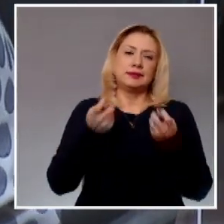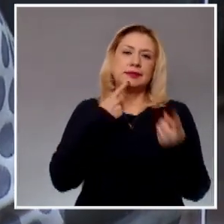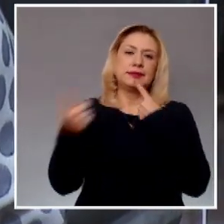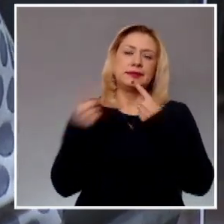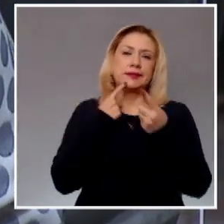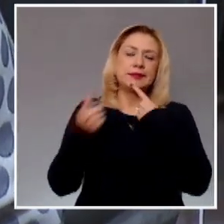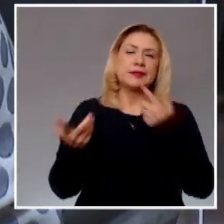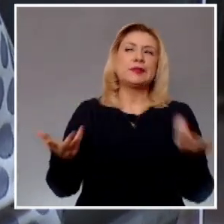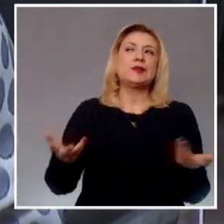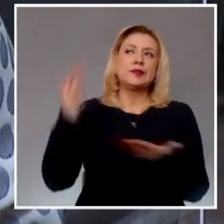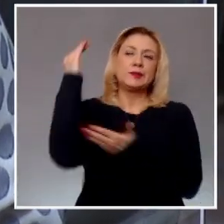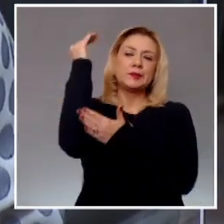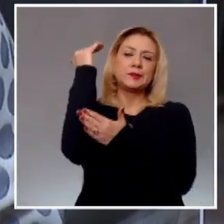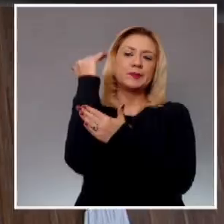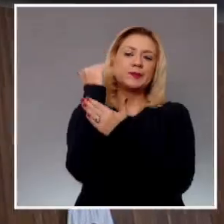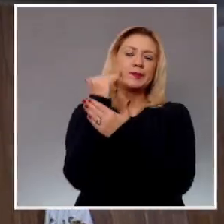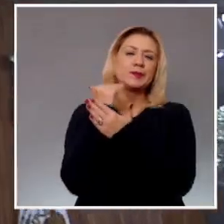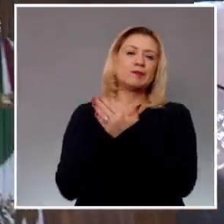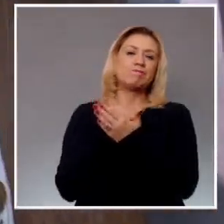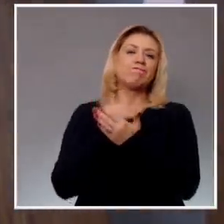sujetos sancionados.